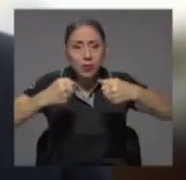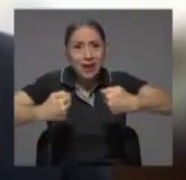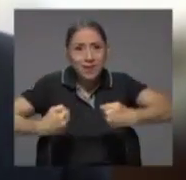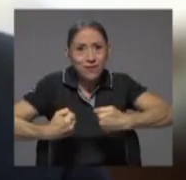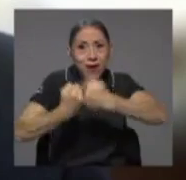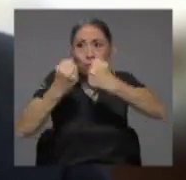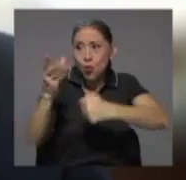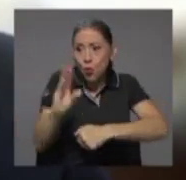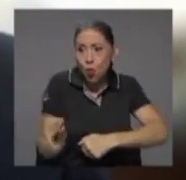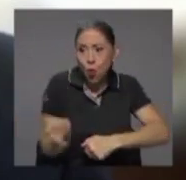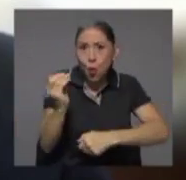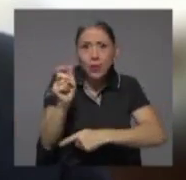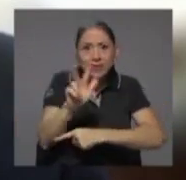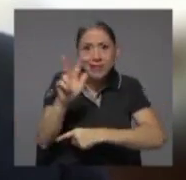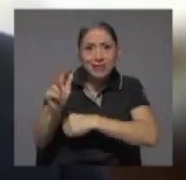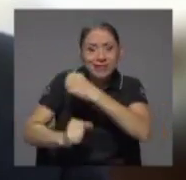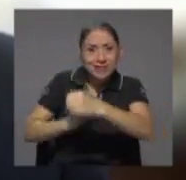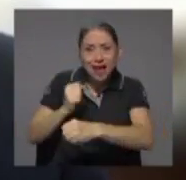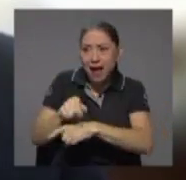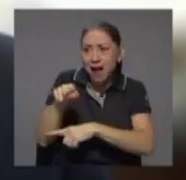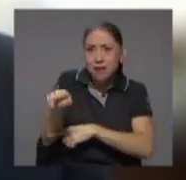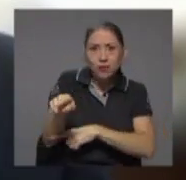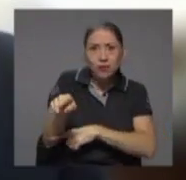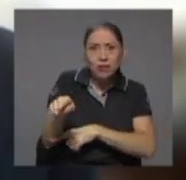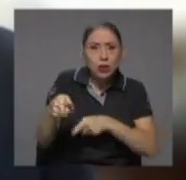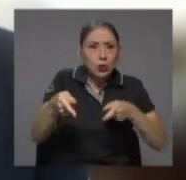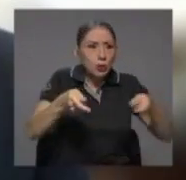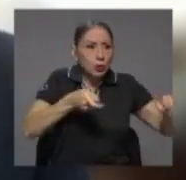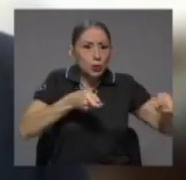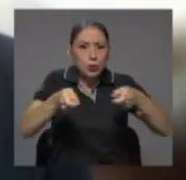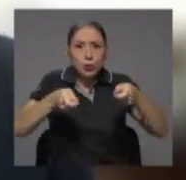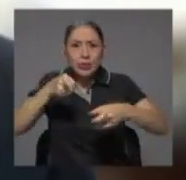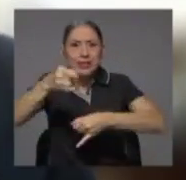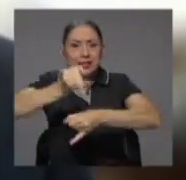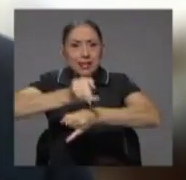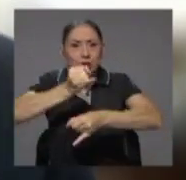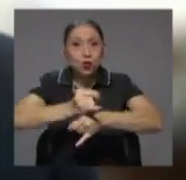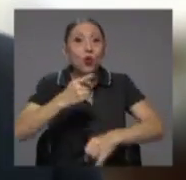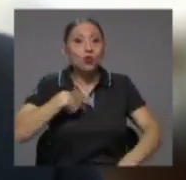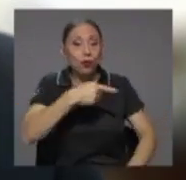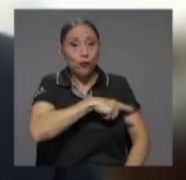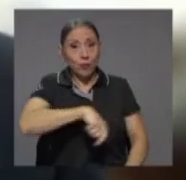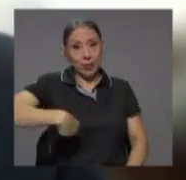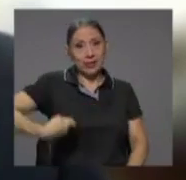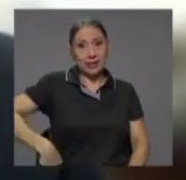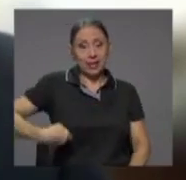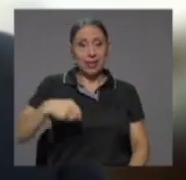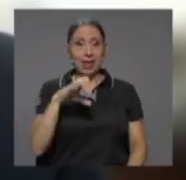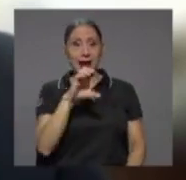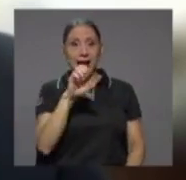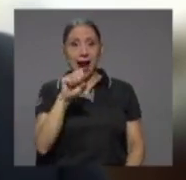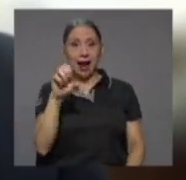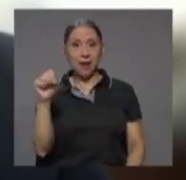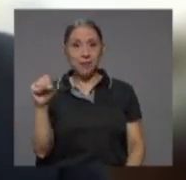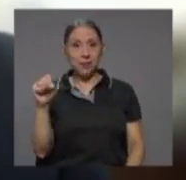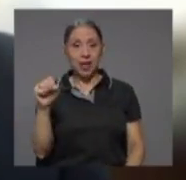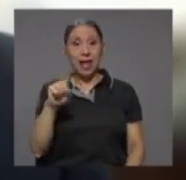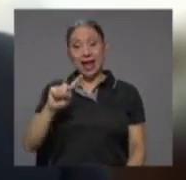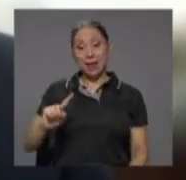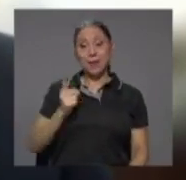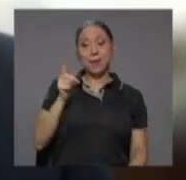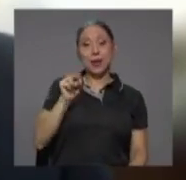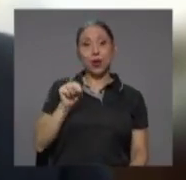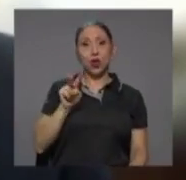edad de manejar esa institución. Yo fui presidente de la Caja el primero de noviembre de